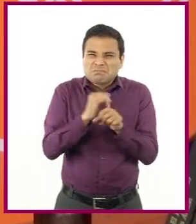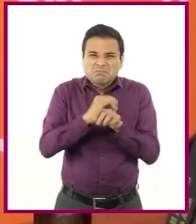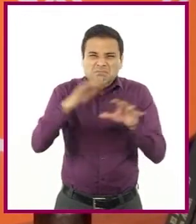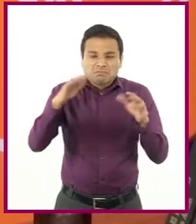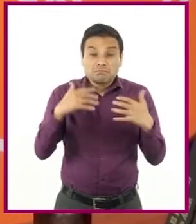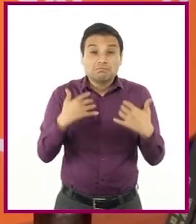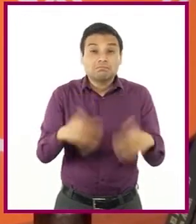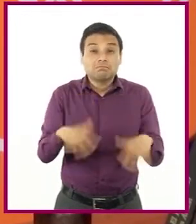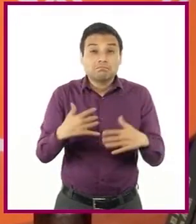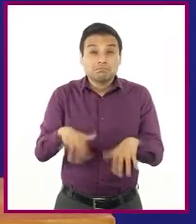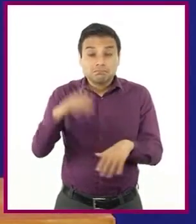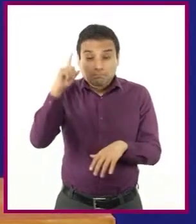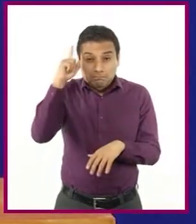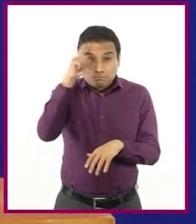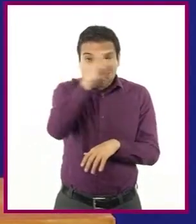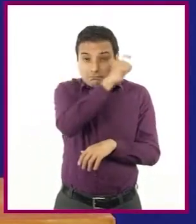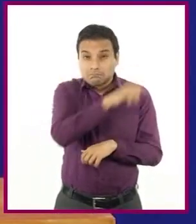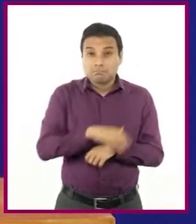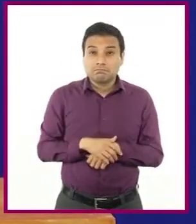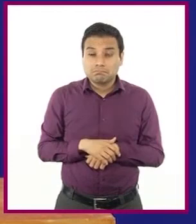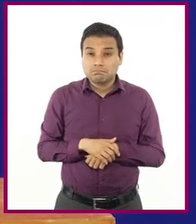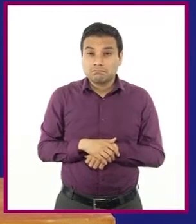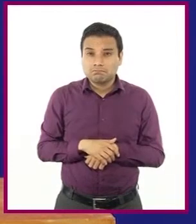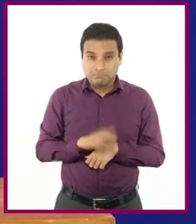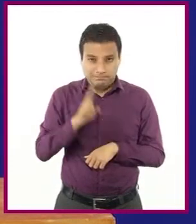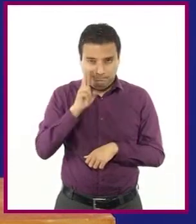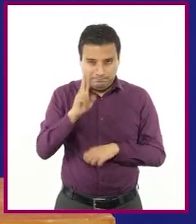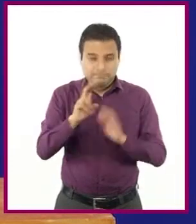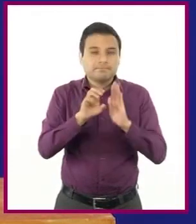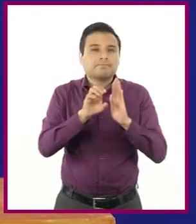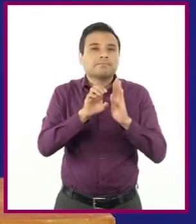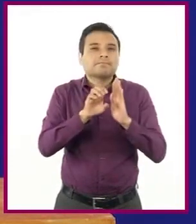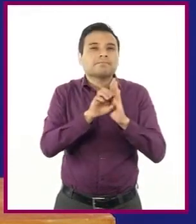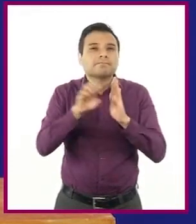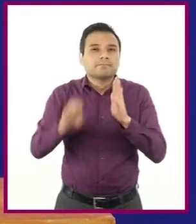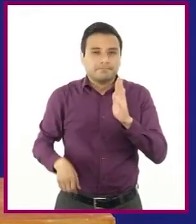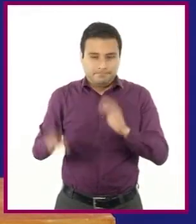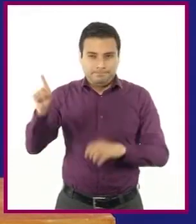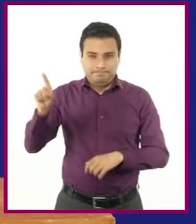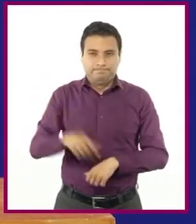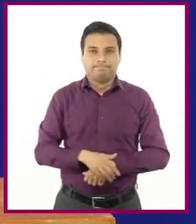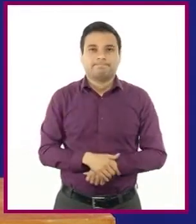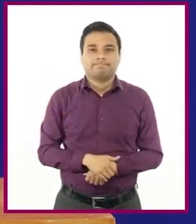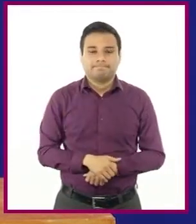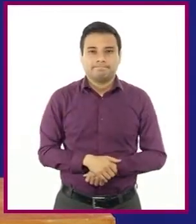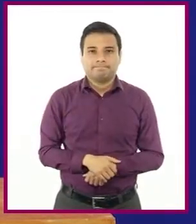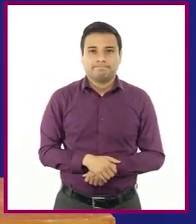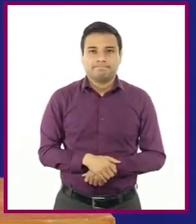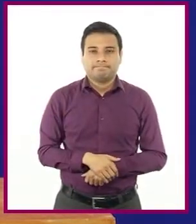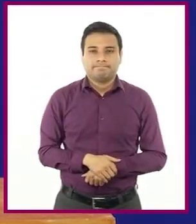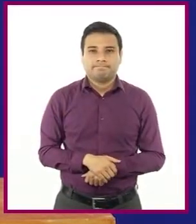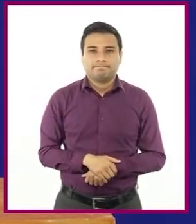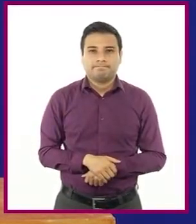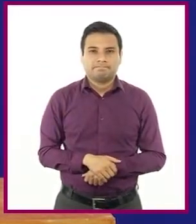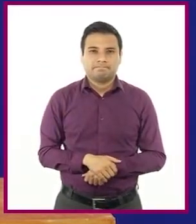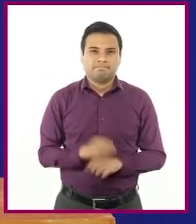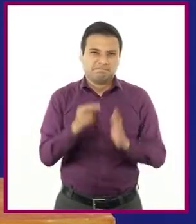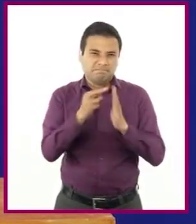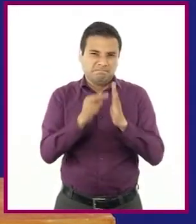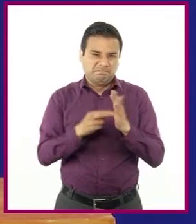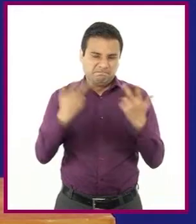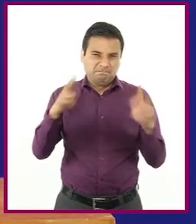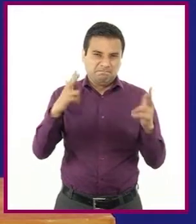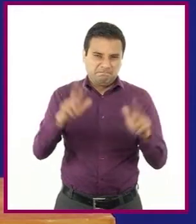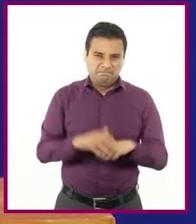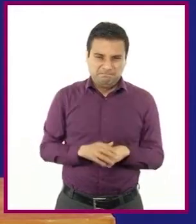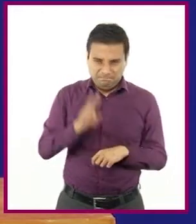difíciles de entender. ¿Podemos ver un ejemplo? Claro. Veamos el siguiente reglamento de voleibol que se publicó